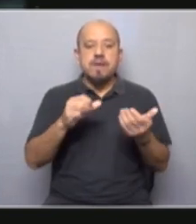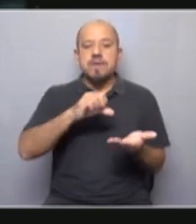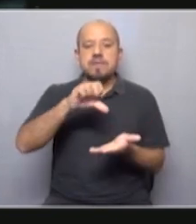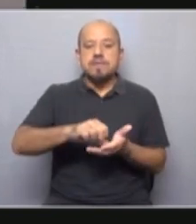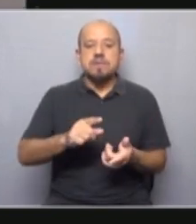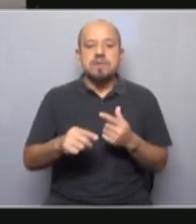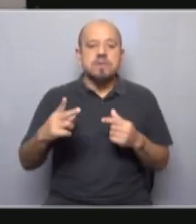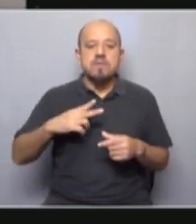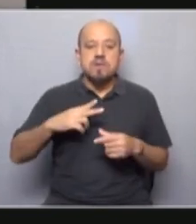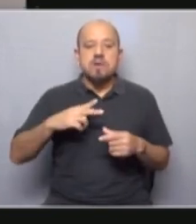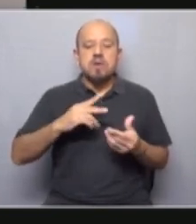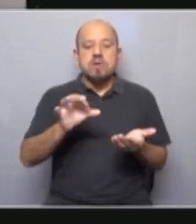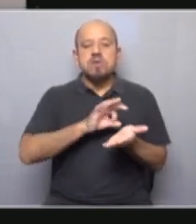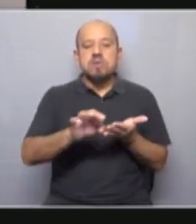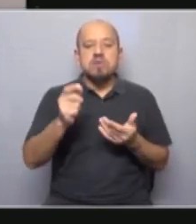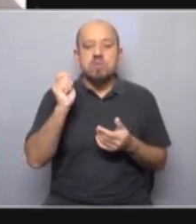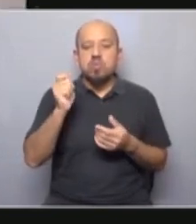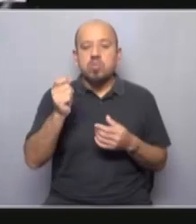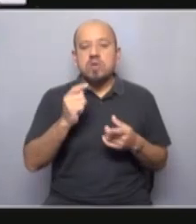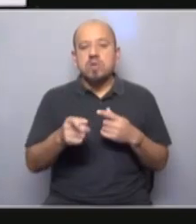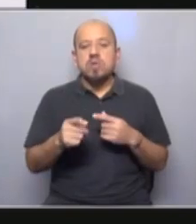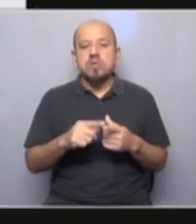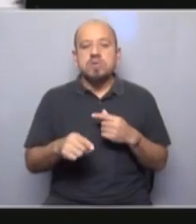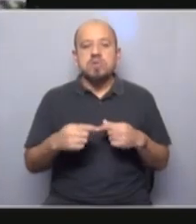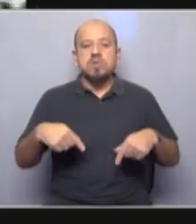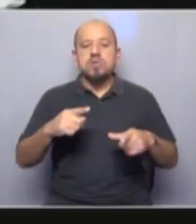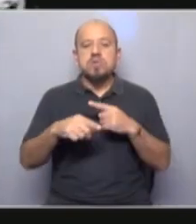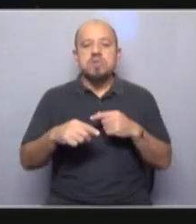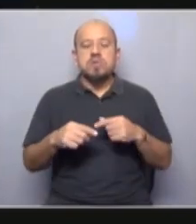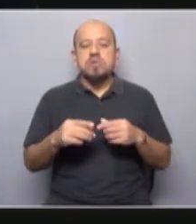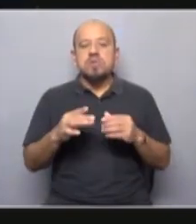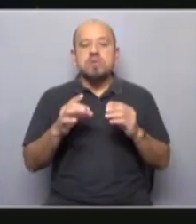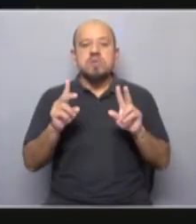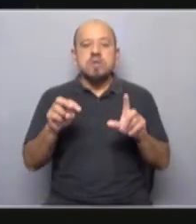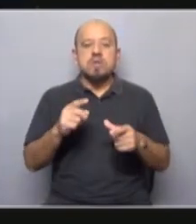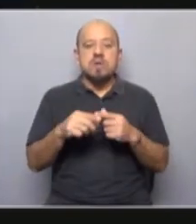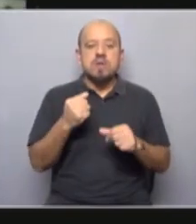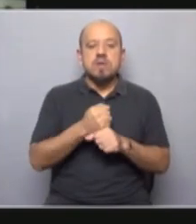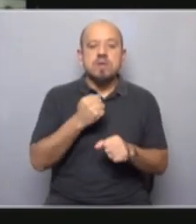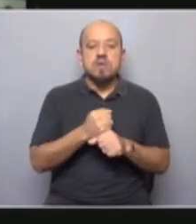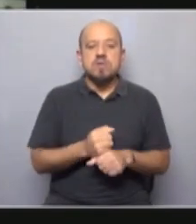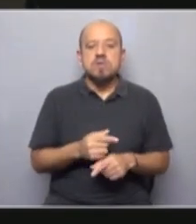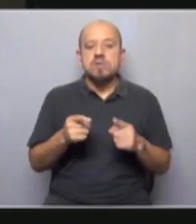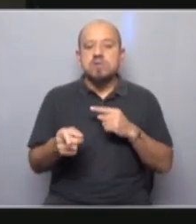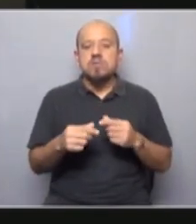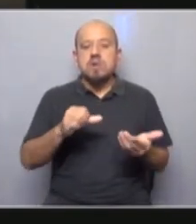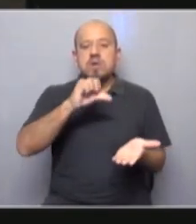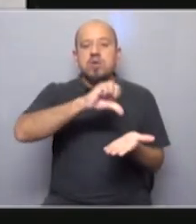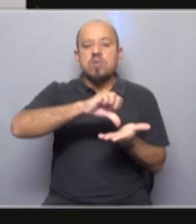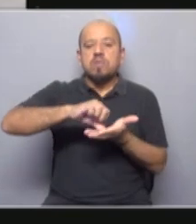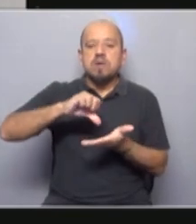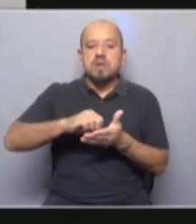desprivatización de los servicios públicos, profundización del daño ambiental y precarización del empleo. Los efectos para los países